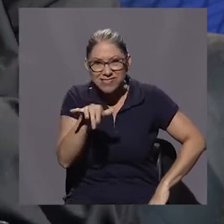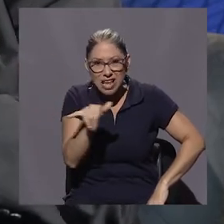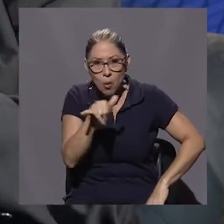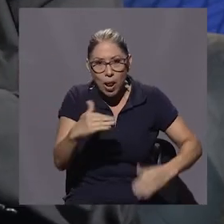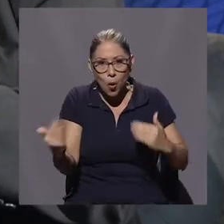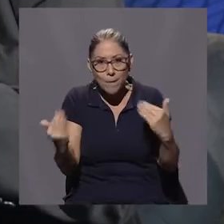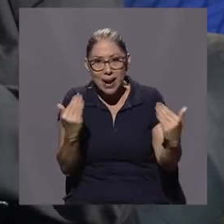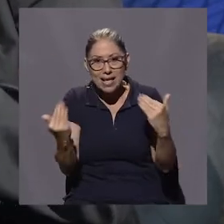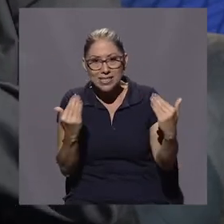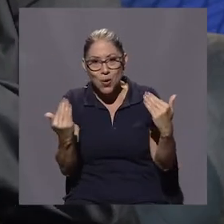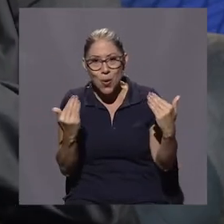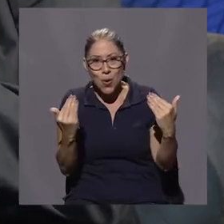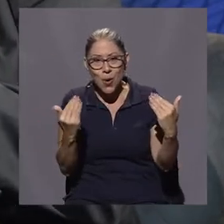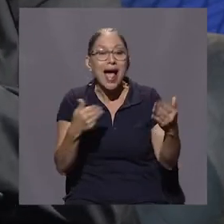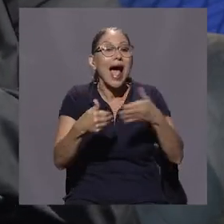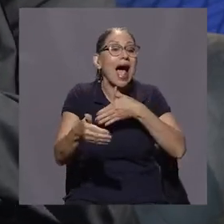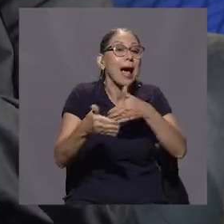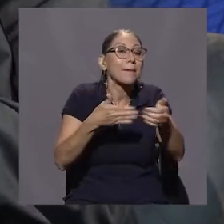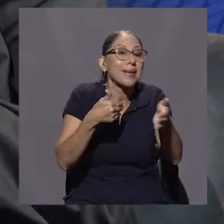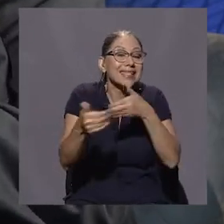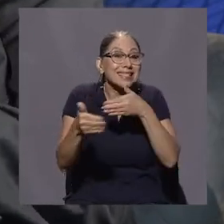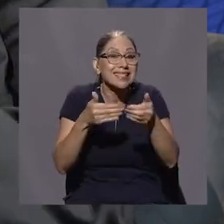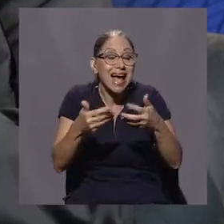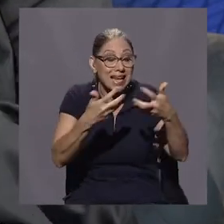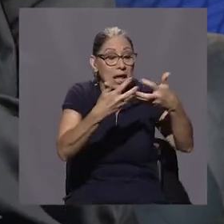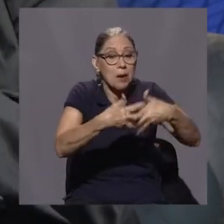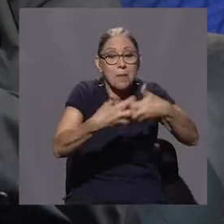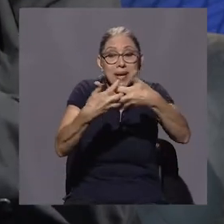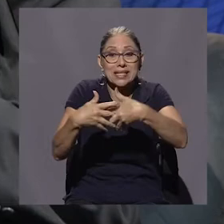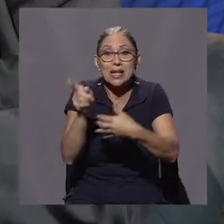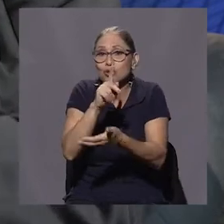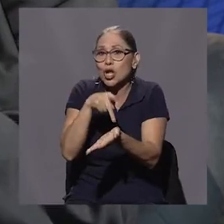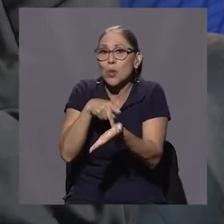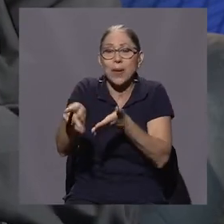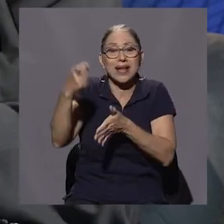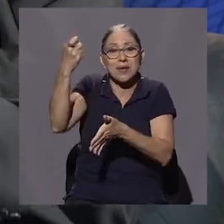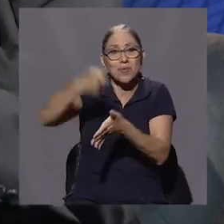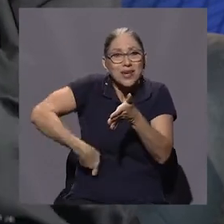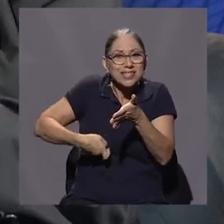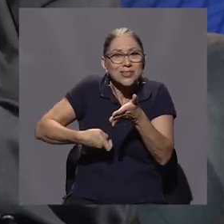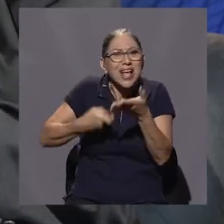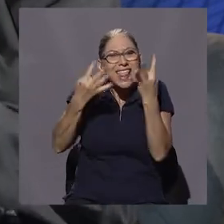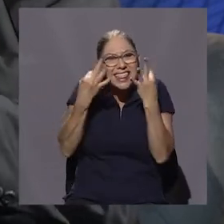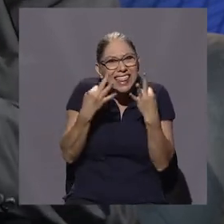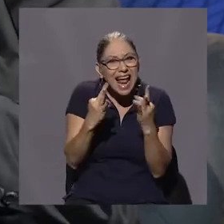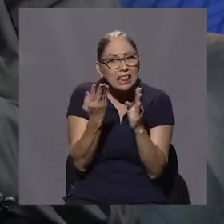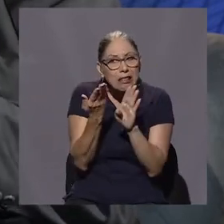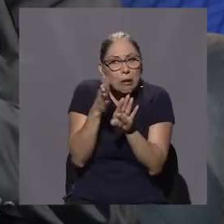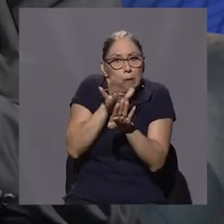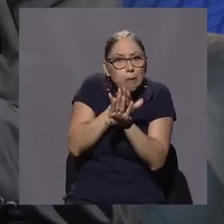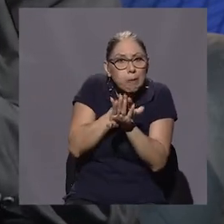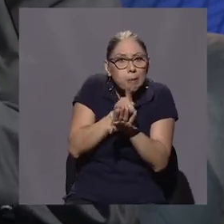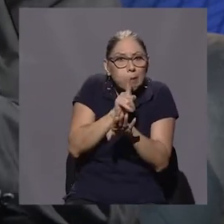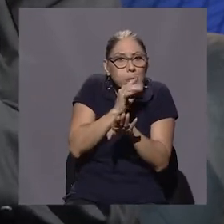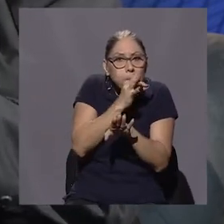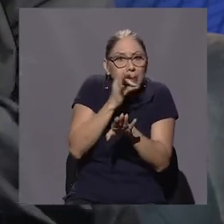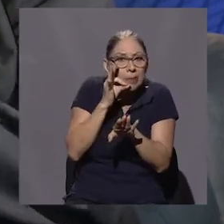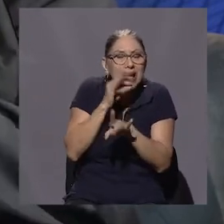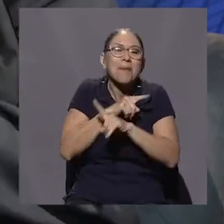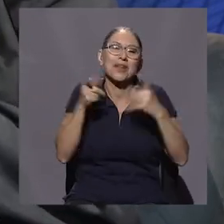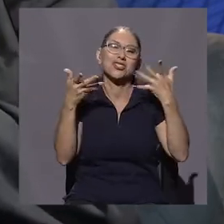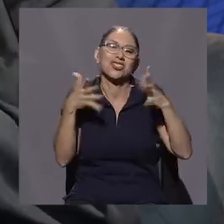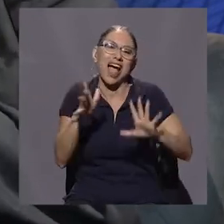se oculten en muchas formas y en muchos medios, ya está la gente empezando a darse cuenta